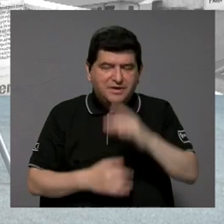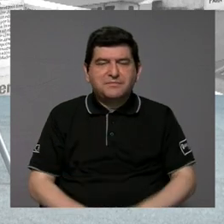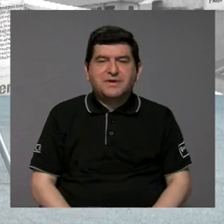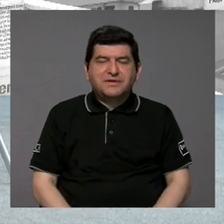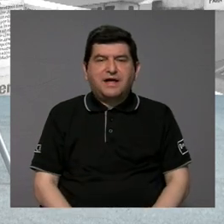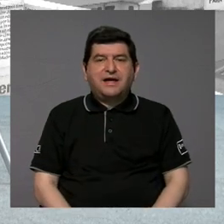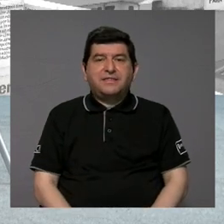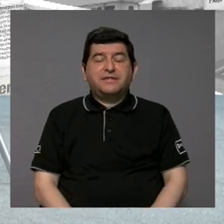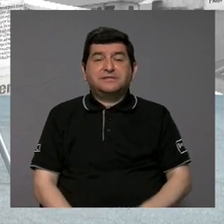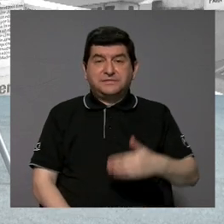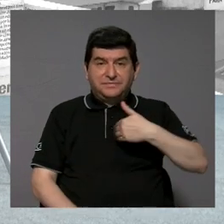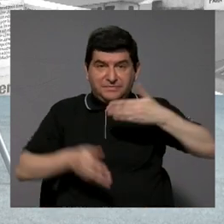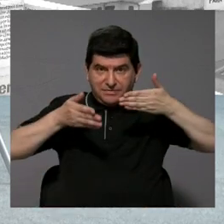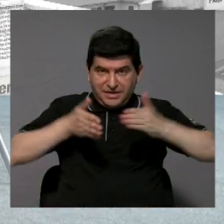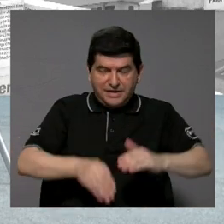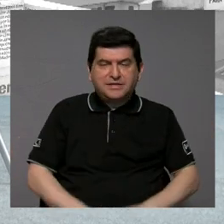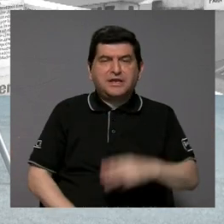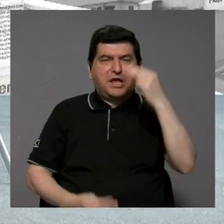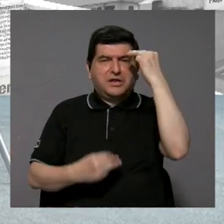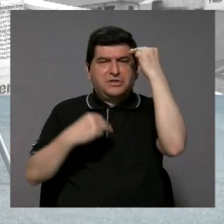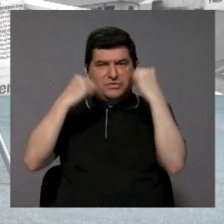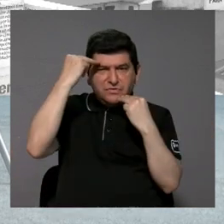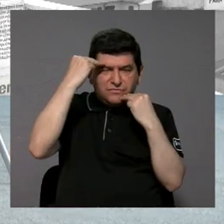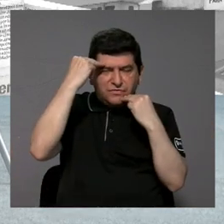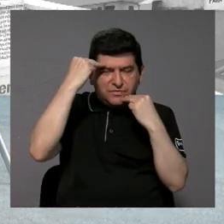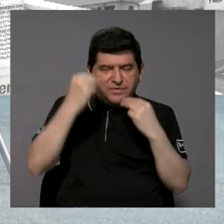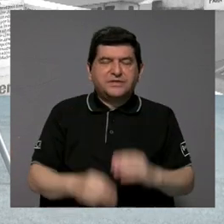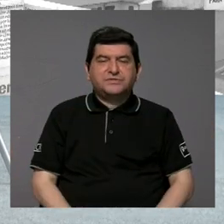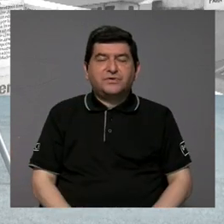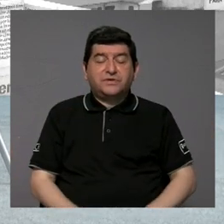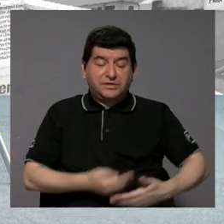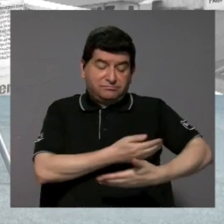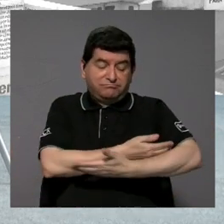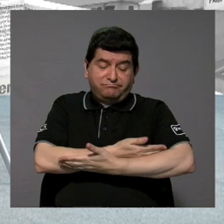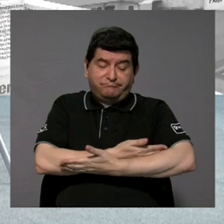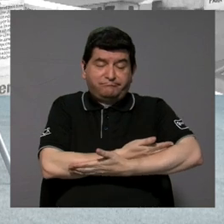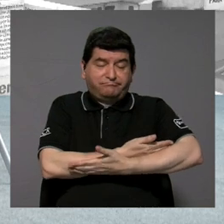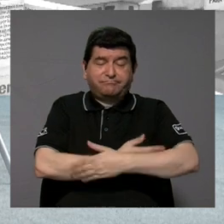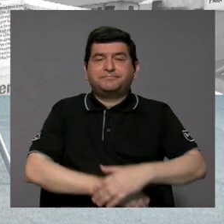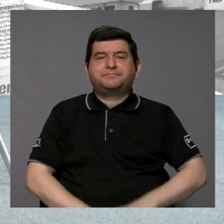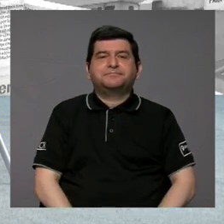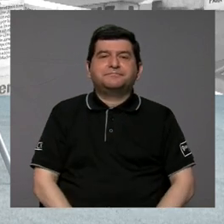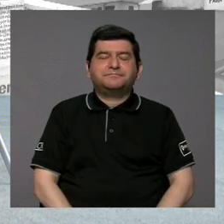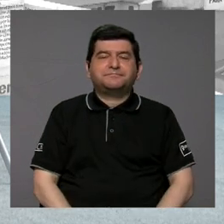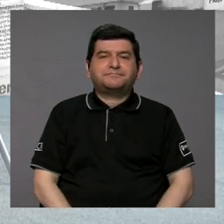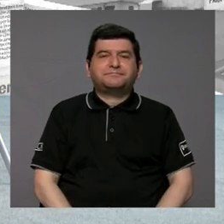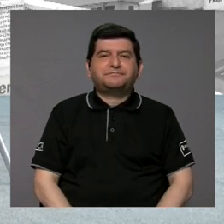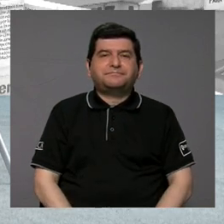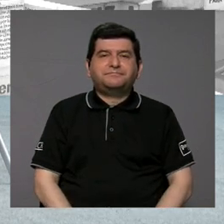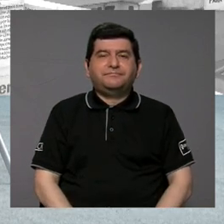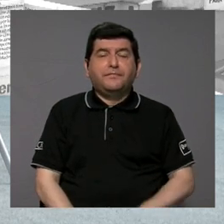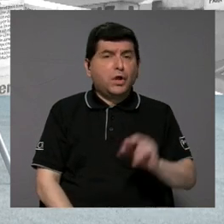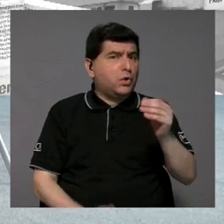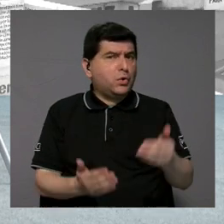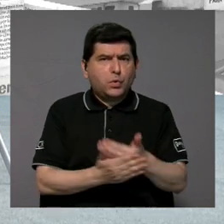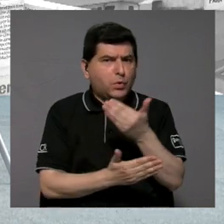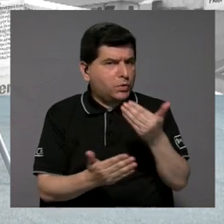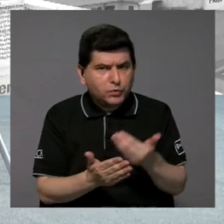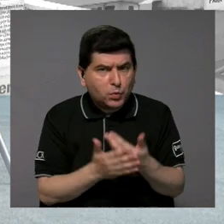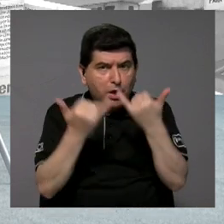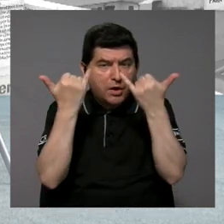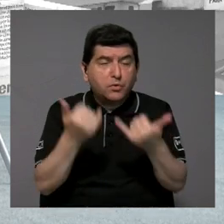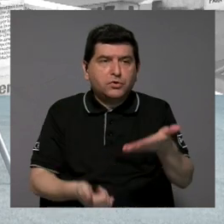degenerativas, malformaciones en bebés, que no es nuevo,